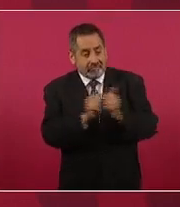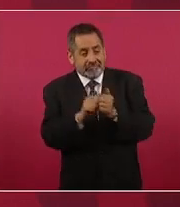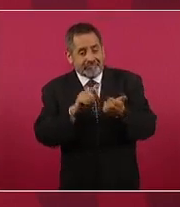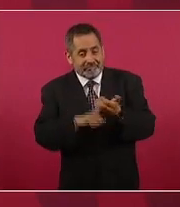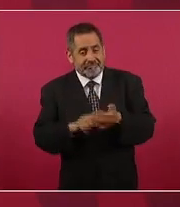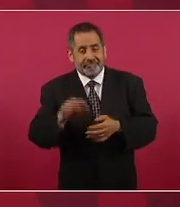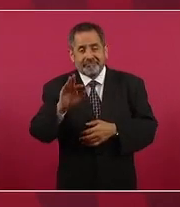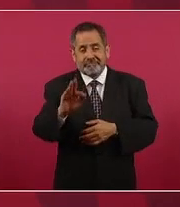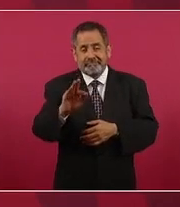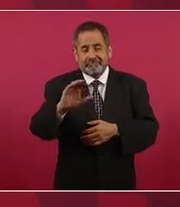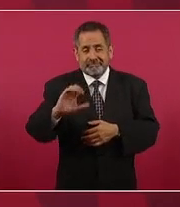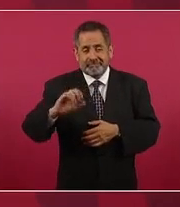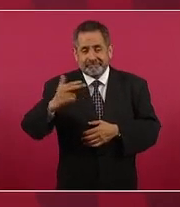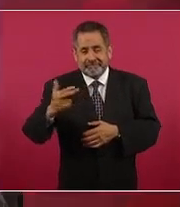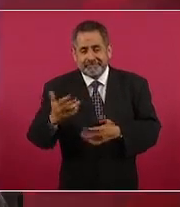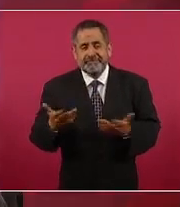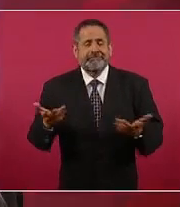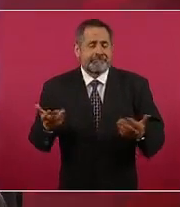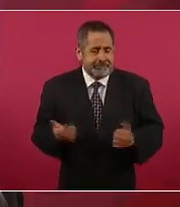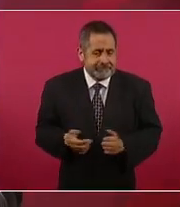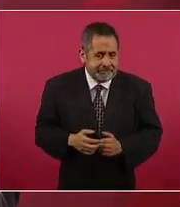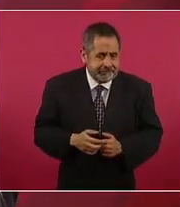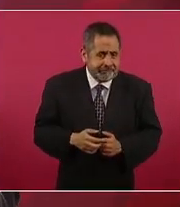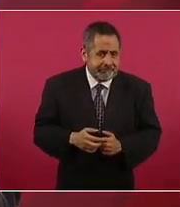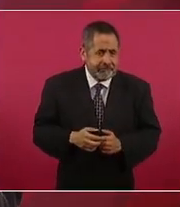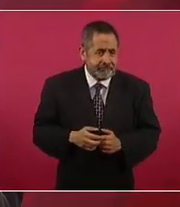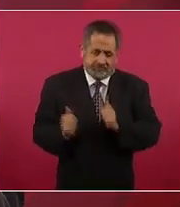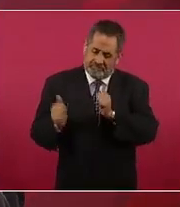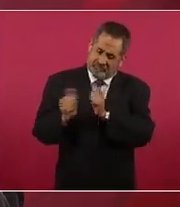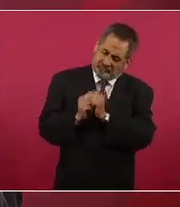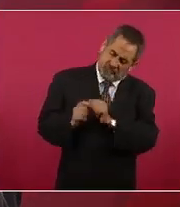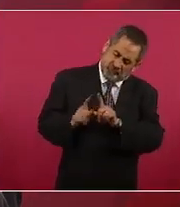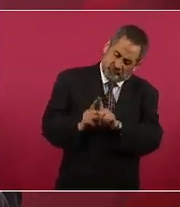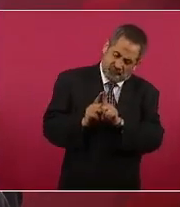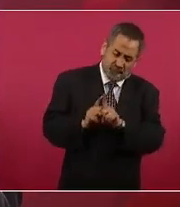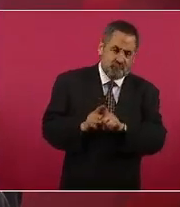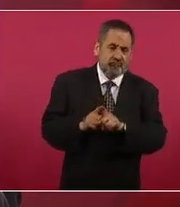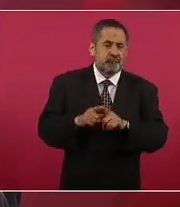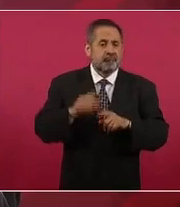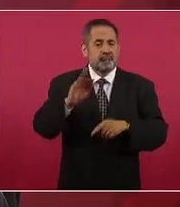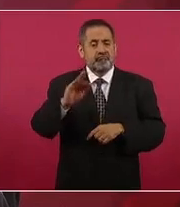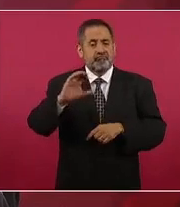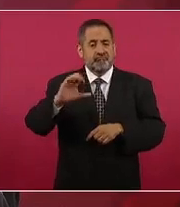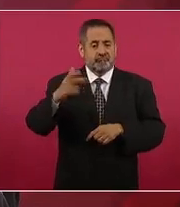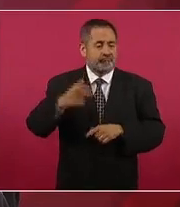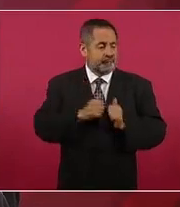Calderón en el hombre fuerte de Felipe Calderón